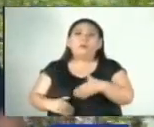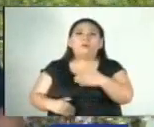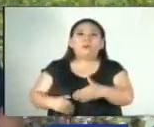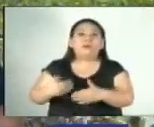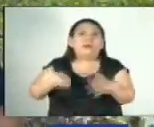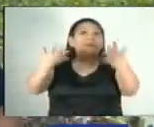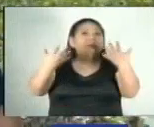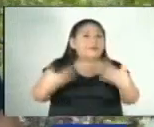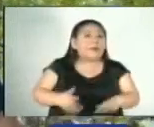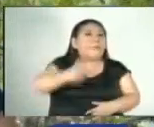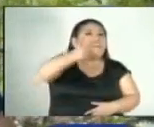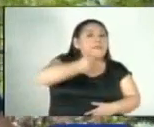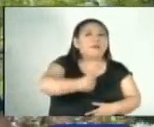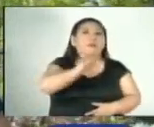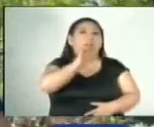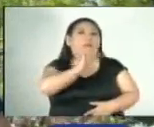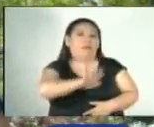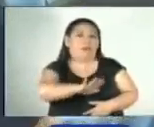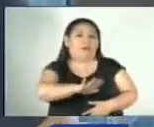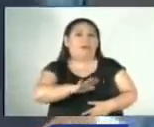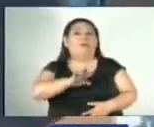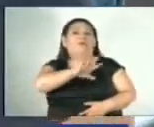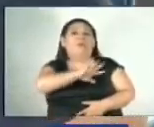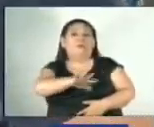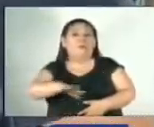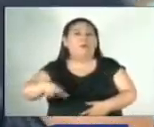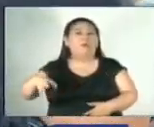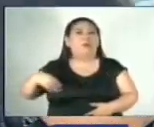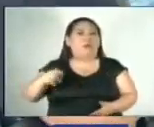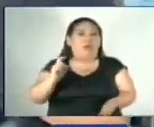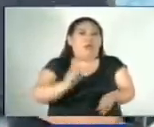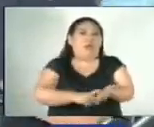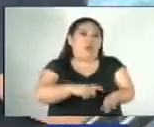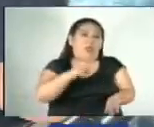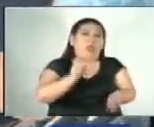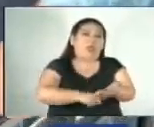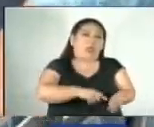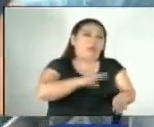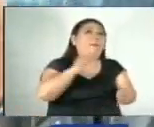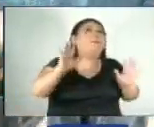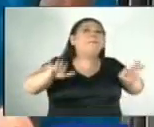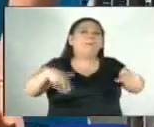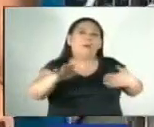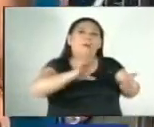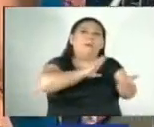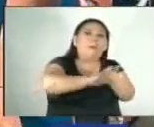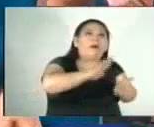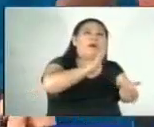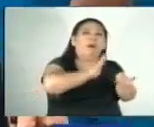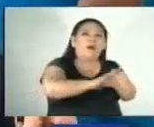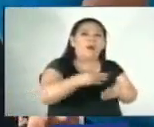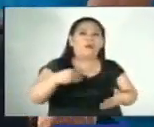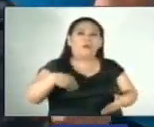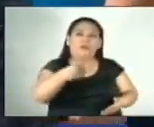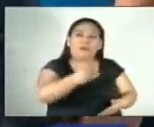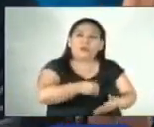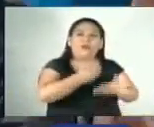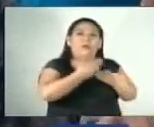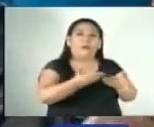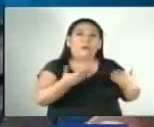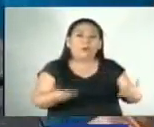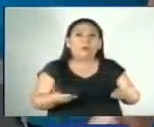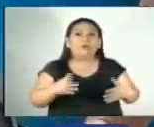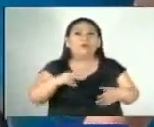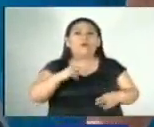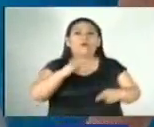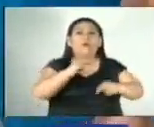cinco meses del hecho. Su familia se ha endeudado para solventar los gastos médicos, pues el